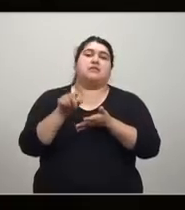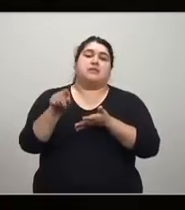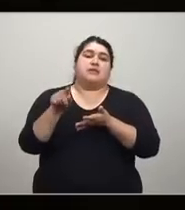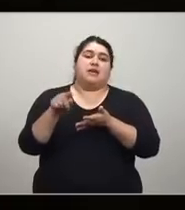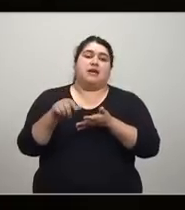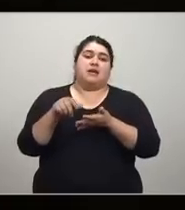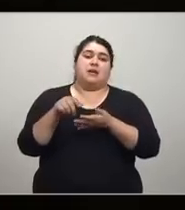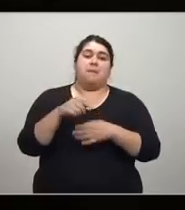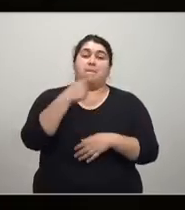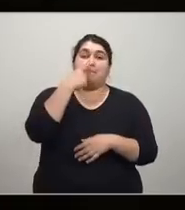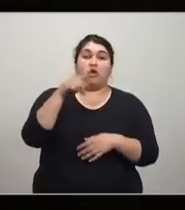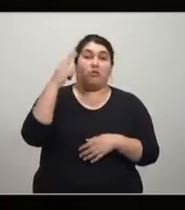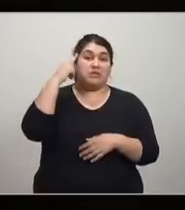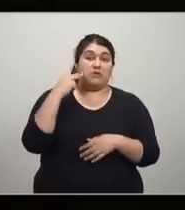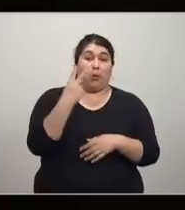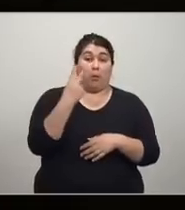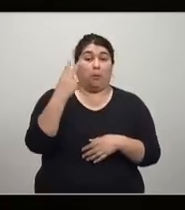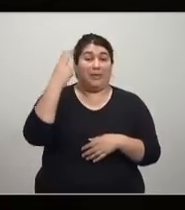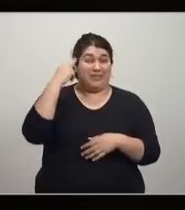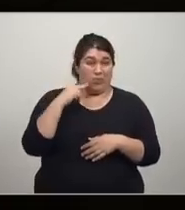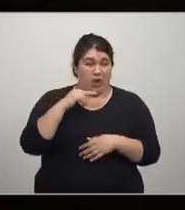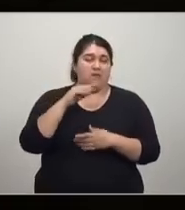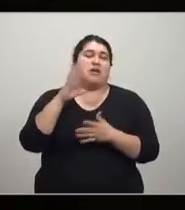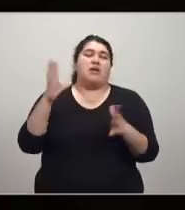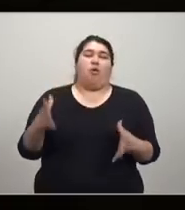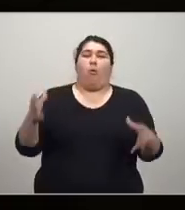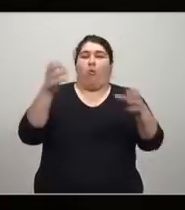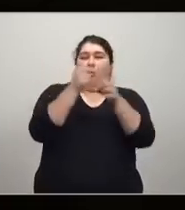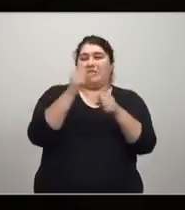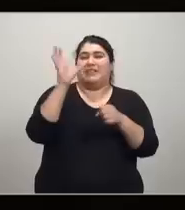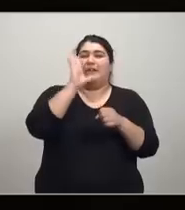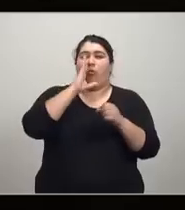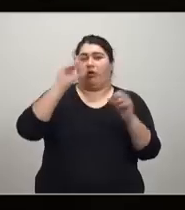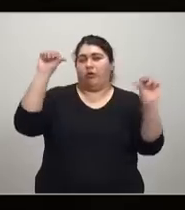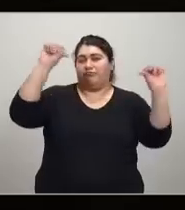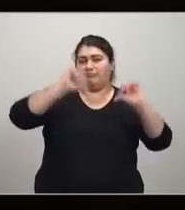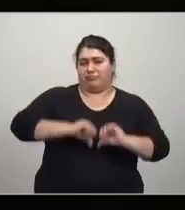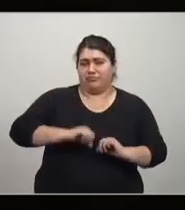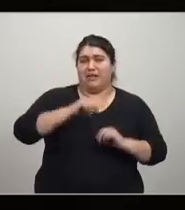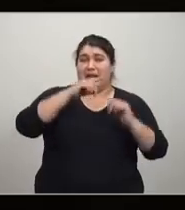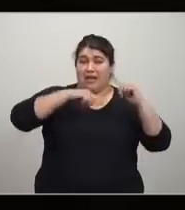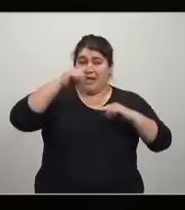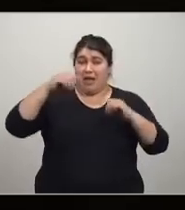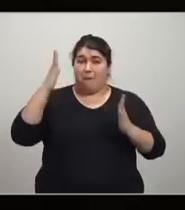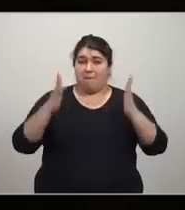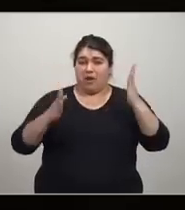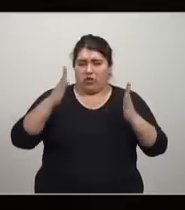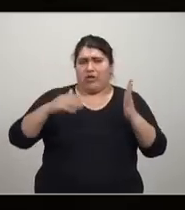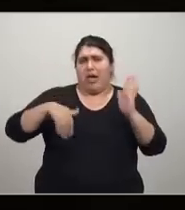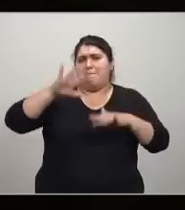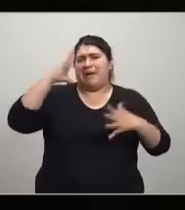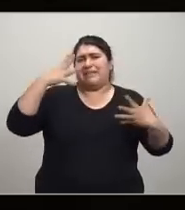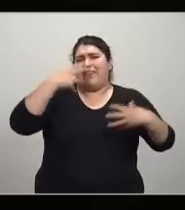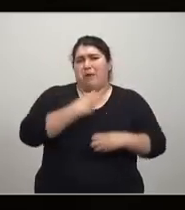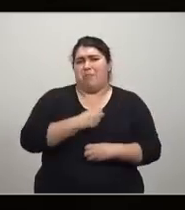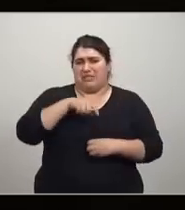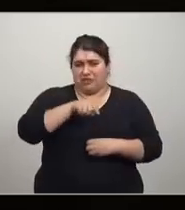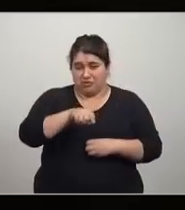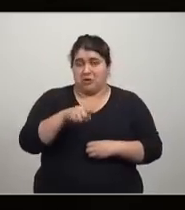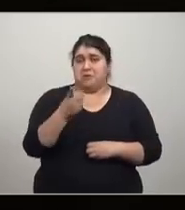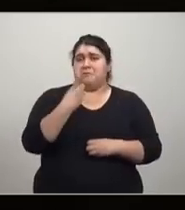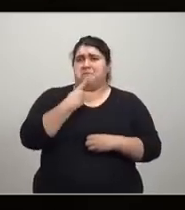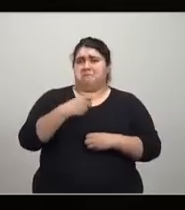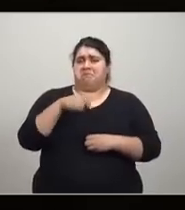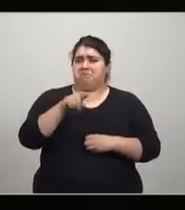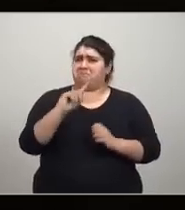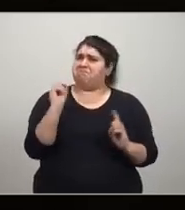29 de octubre de 1929 que se rompó la bolsa de Nueva York, iniciando ese doloroso periodo de la Gran Depresión. Entonces se dieron cuenta que